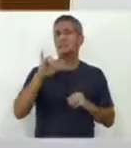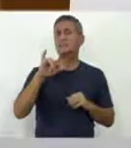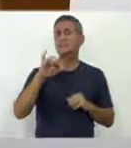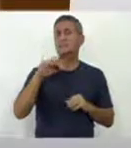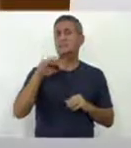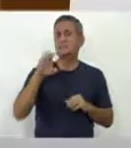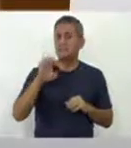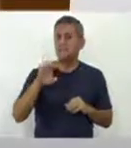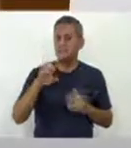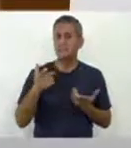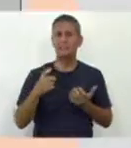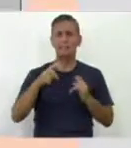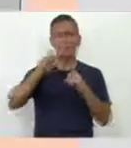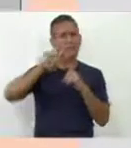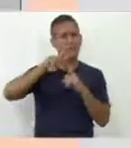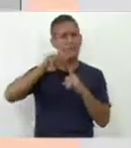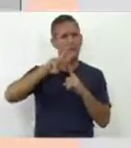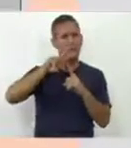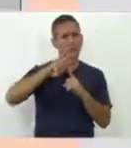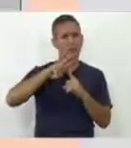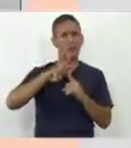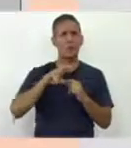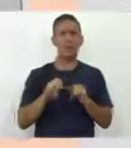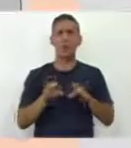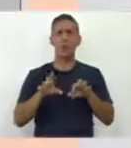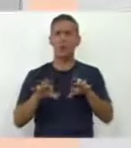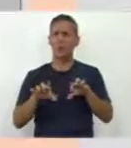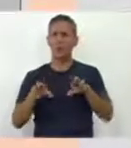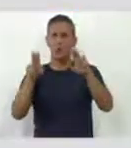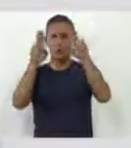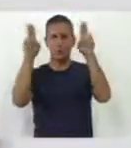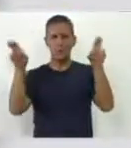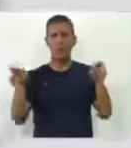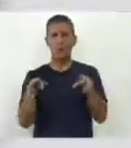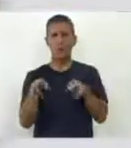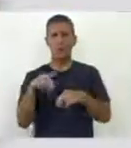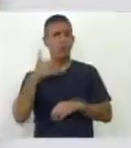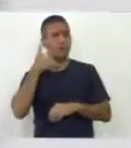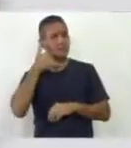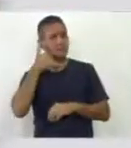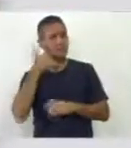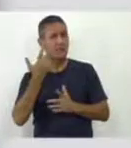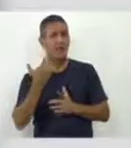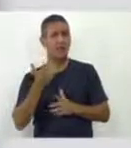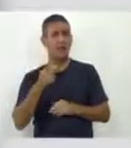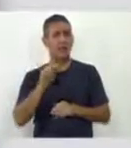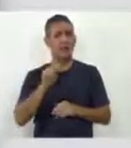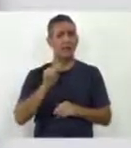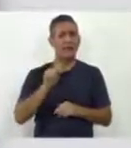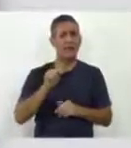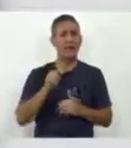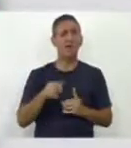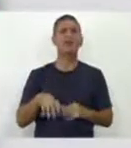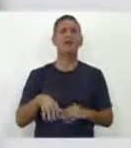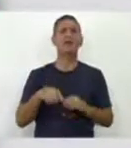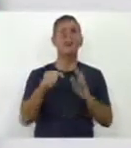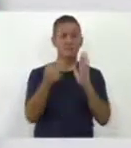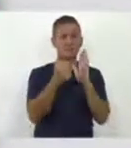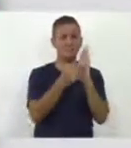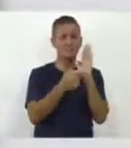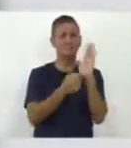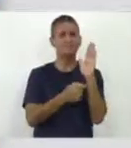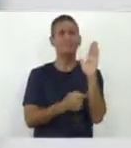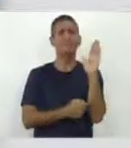a las computadoras, a las tablets, a los teléfonos que forman parte de los